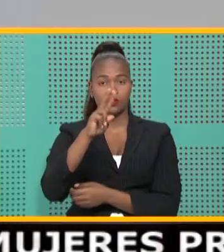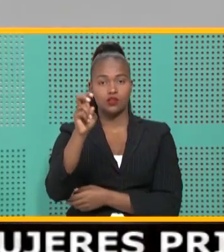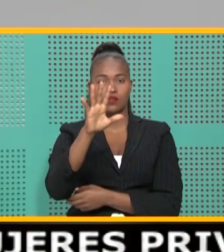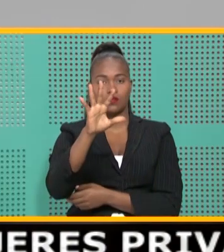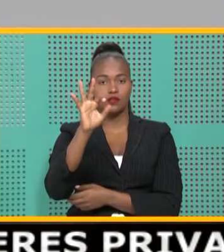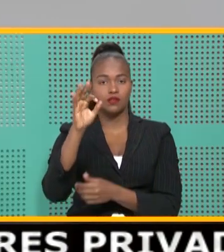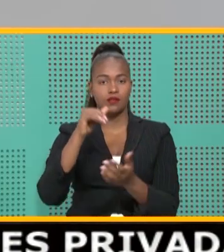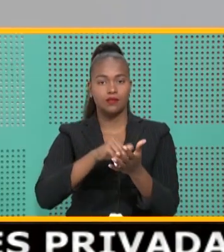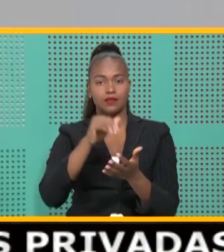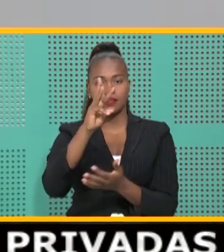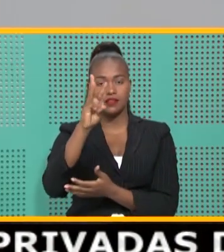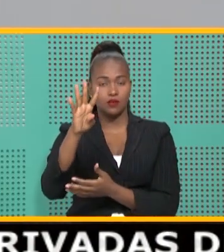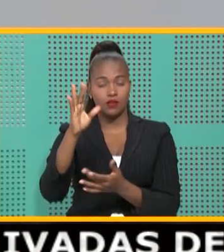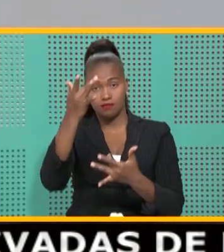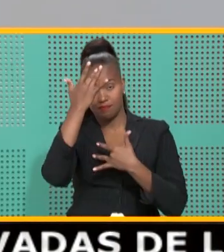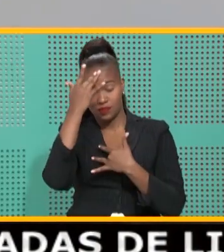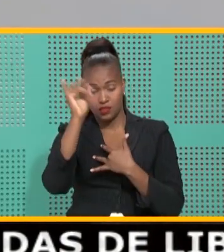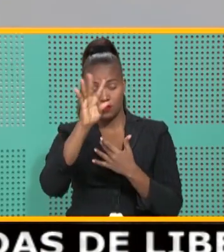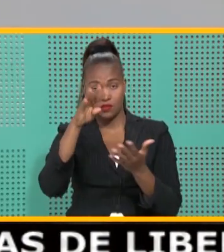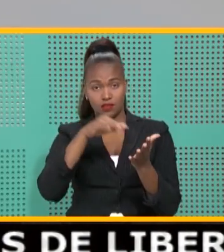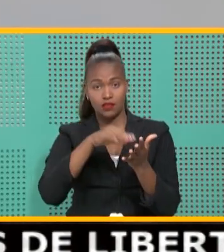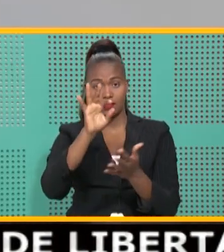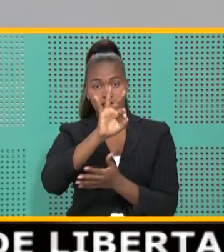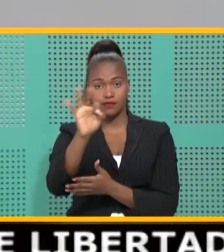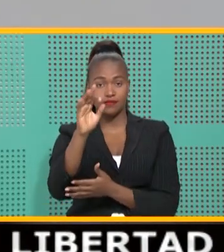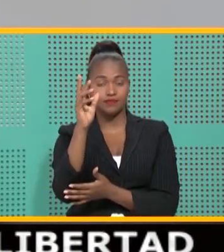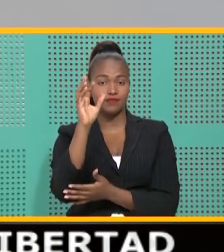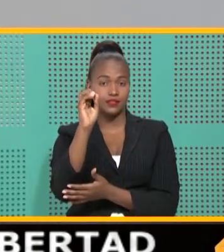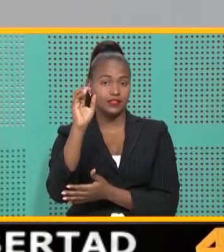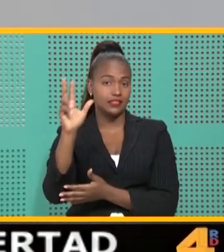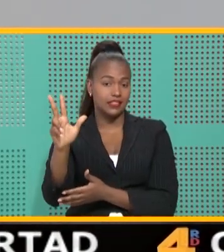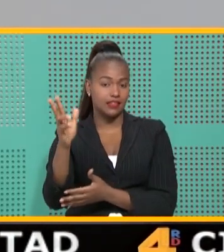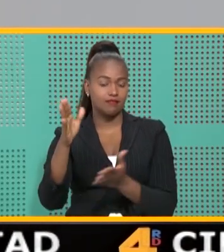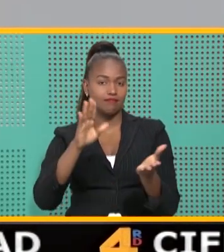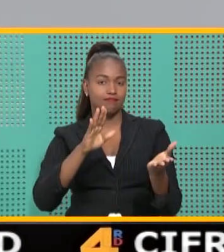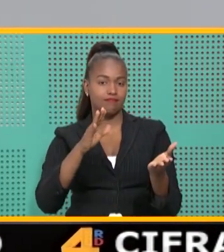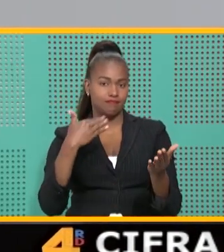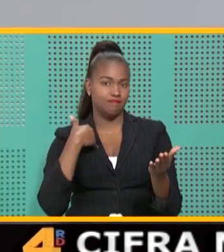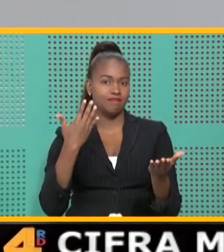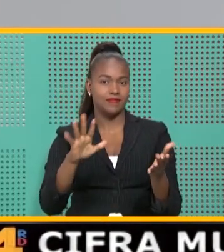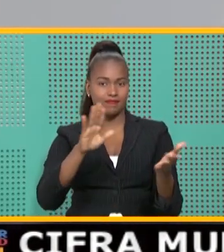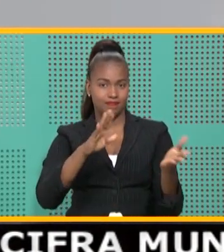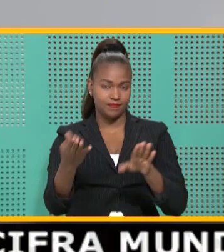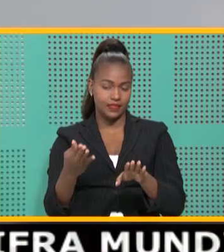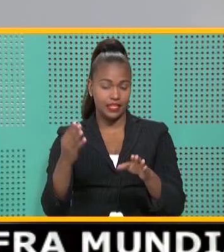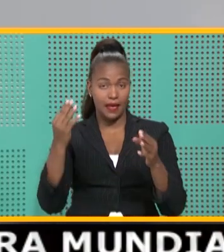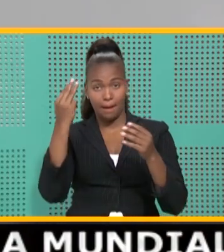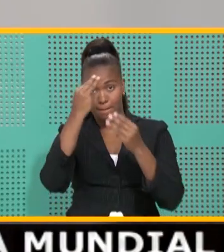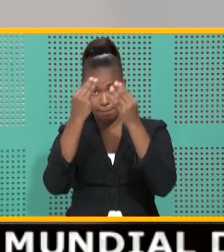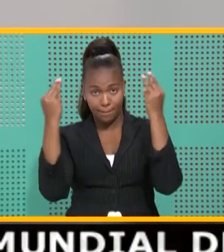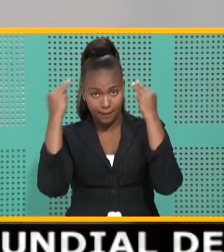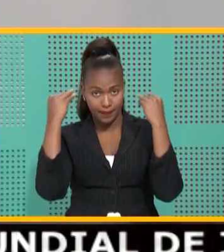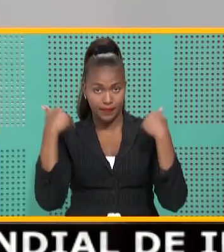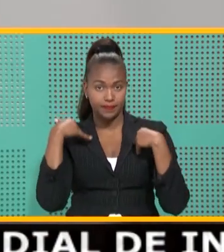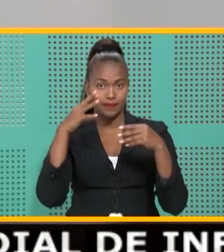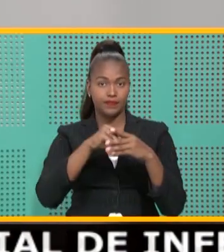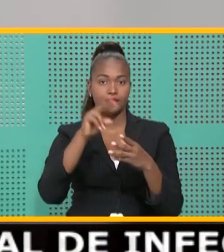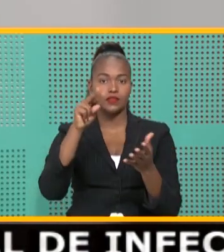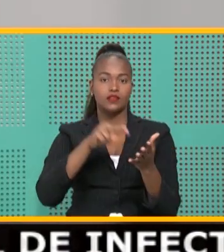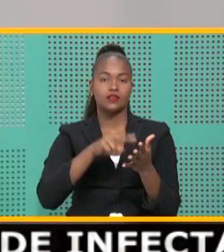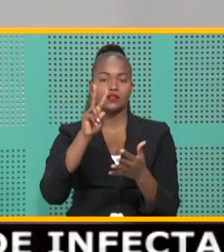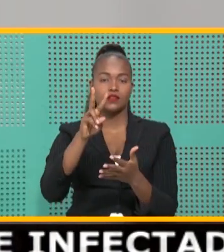.064 contagiados y 4.903 fallecidos, seguido de México que registra 202